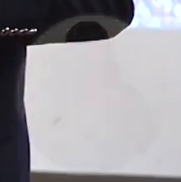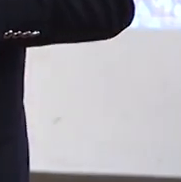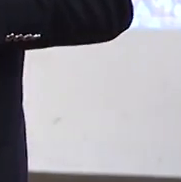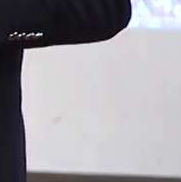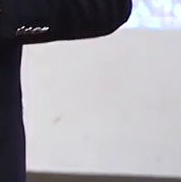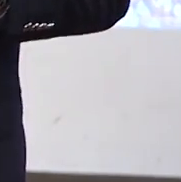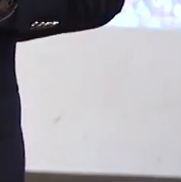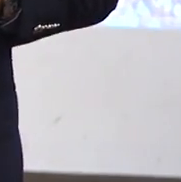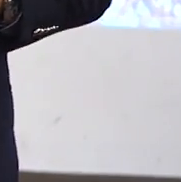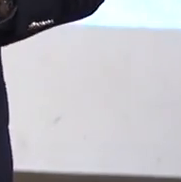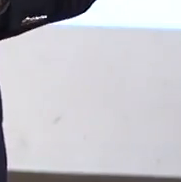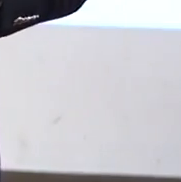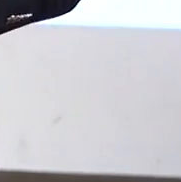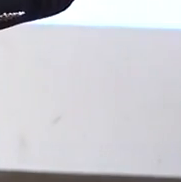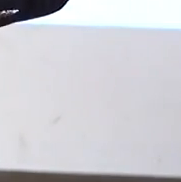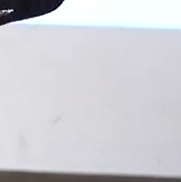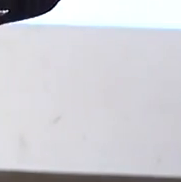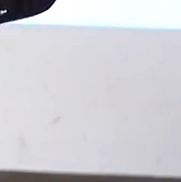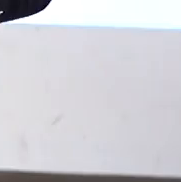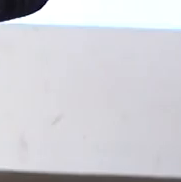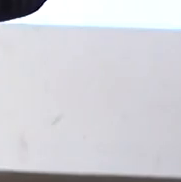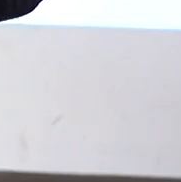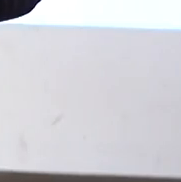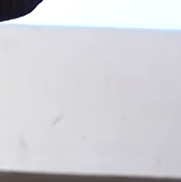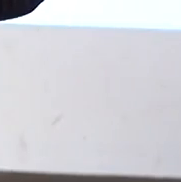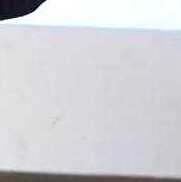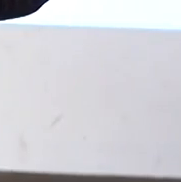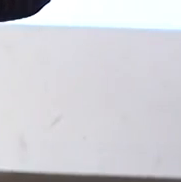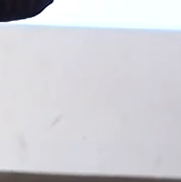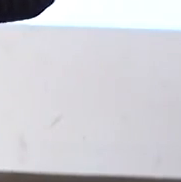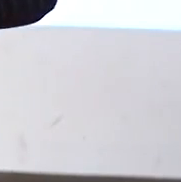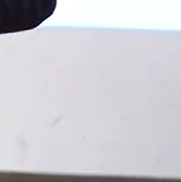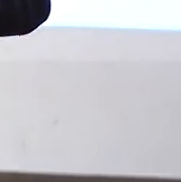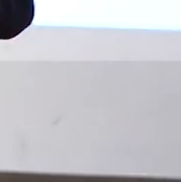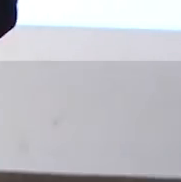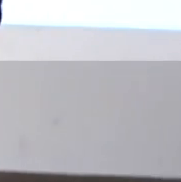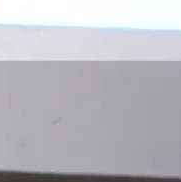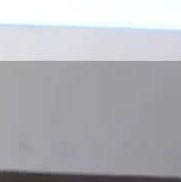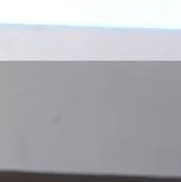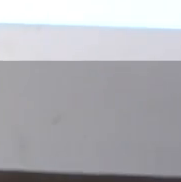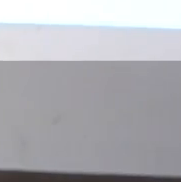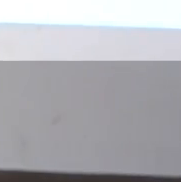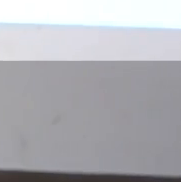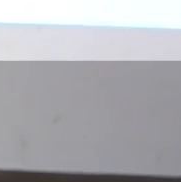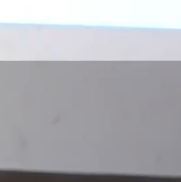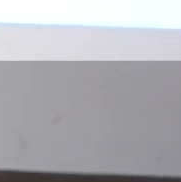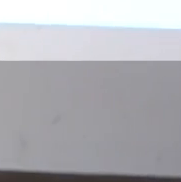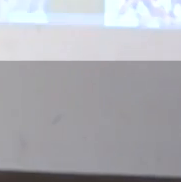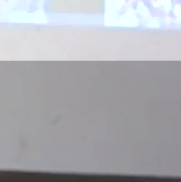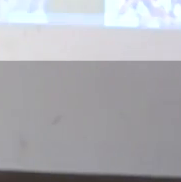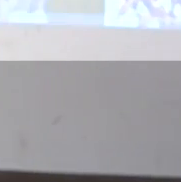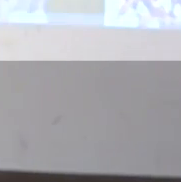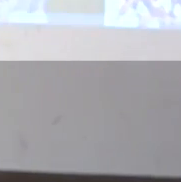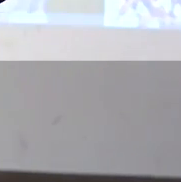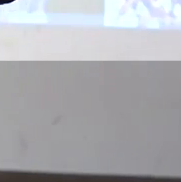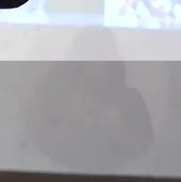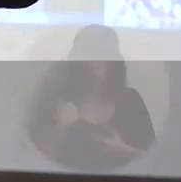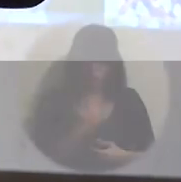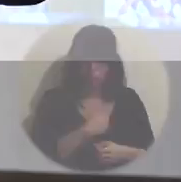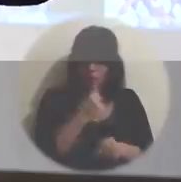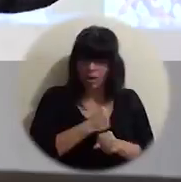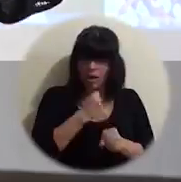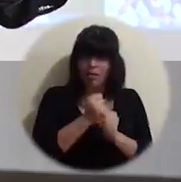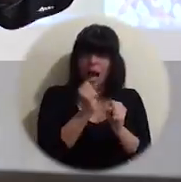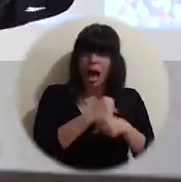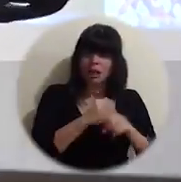una y otra vez, con humildad, llegaremos a donde el pueblo de Costa Rica, para que el pueblo de Costa Rica nos diga si el trabajo se